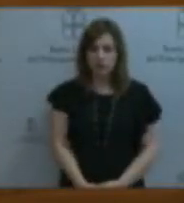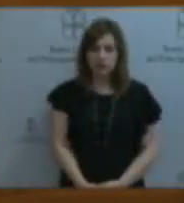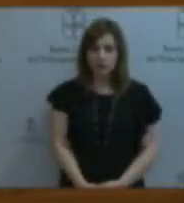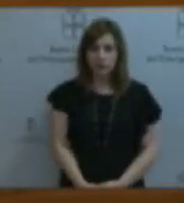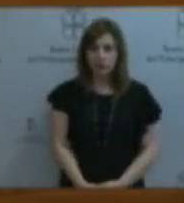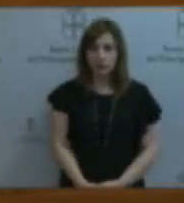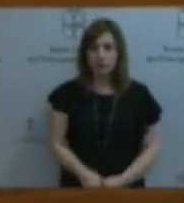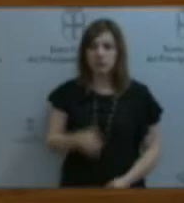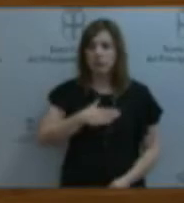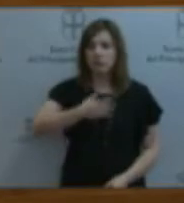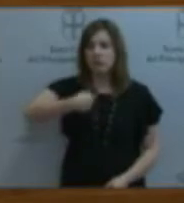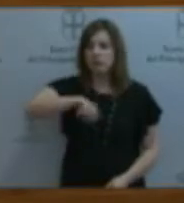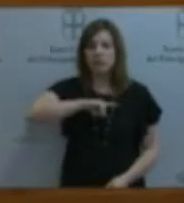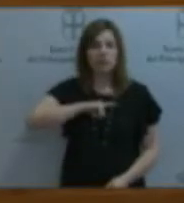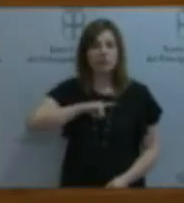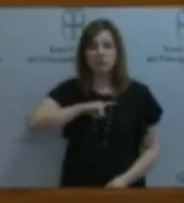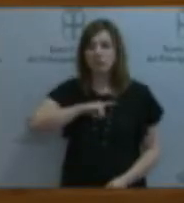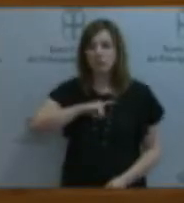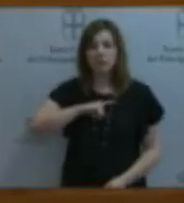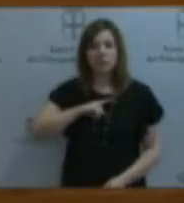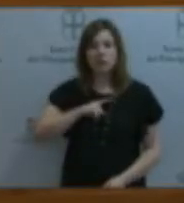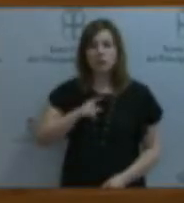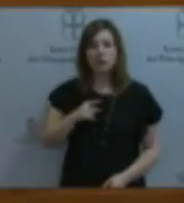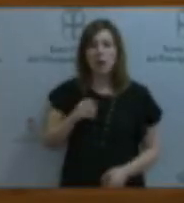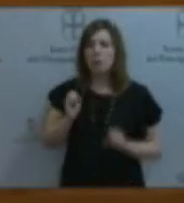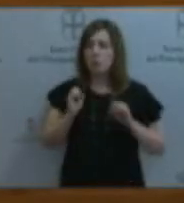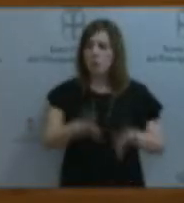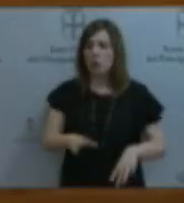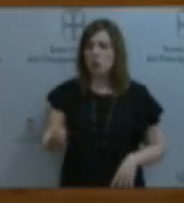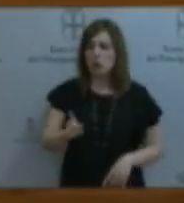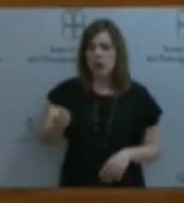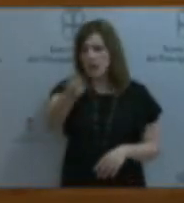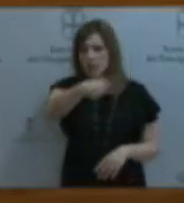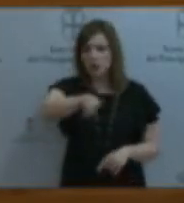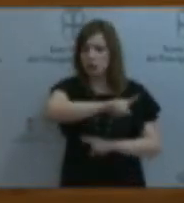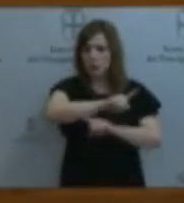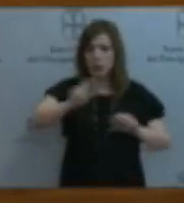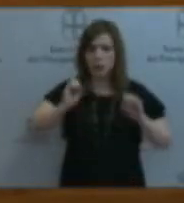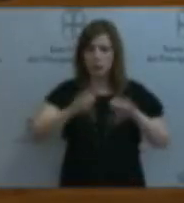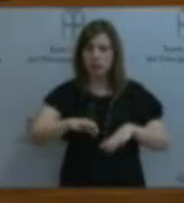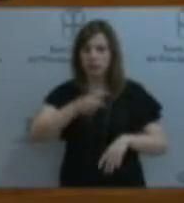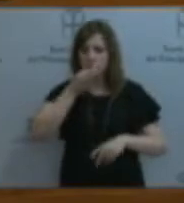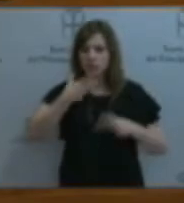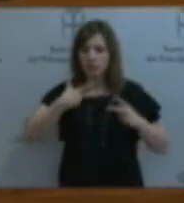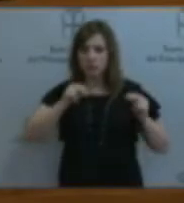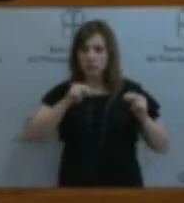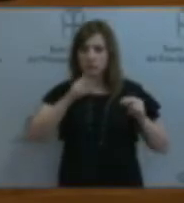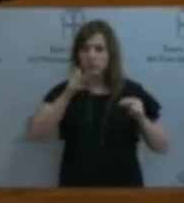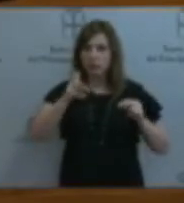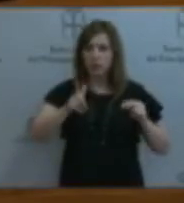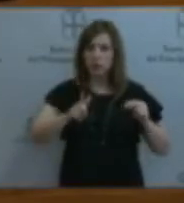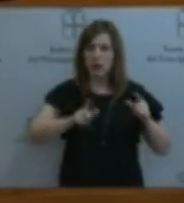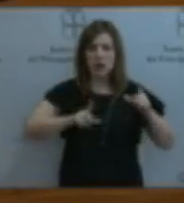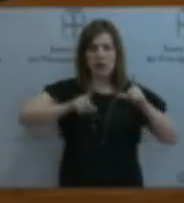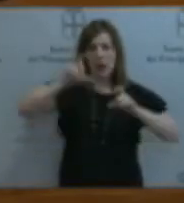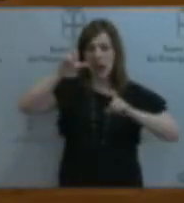Nosotros no nos vamos a rendir. Y ellos tampoco. Y ya finalizo. Por sus gestos los